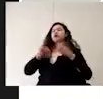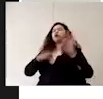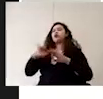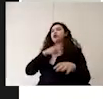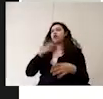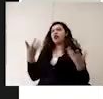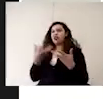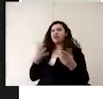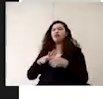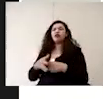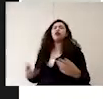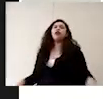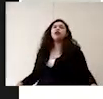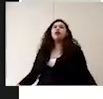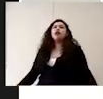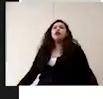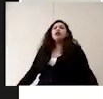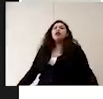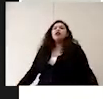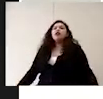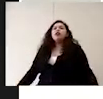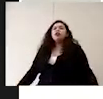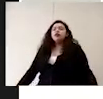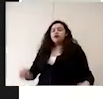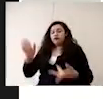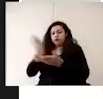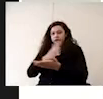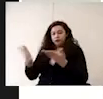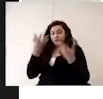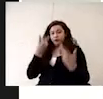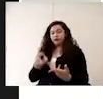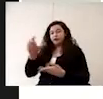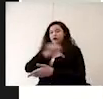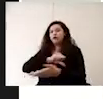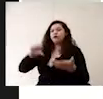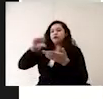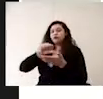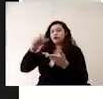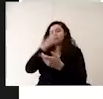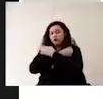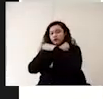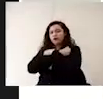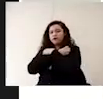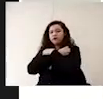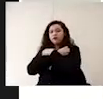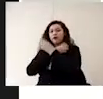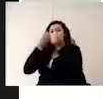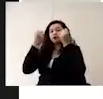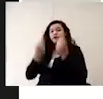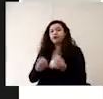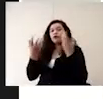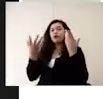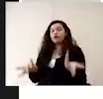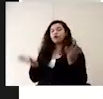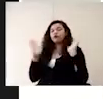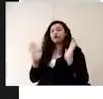sin embargo independientemente de esto el centro educativo debe garantizar que cuenta con